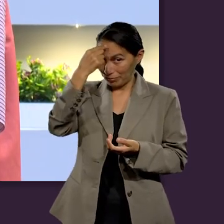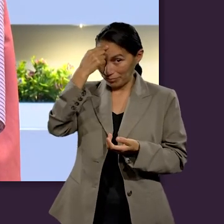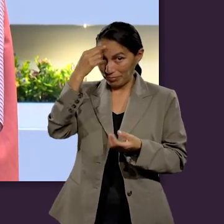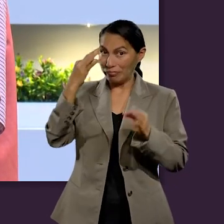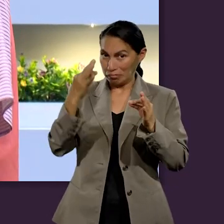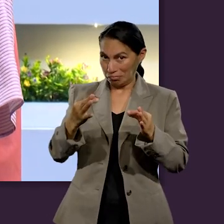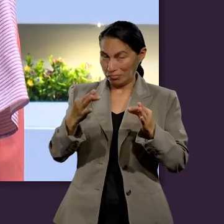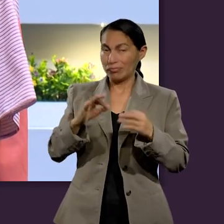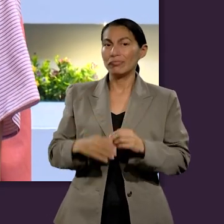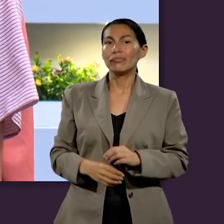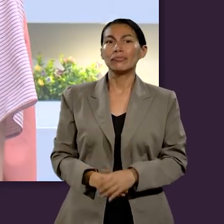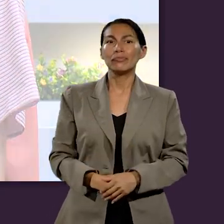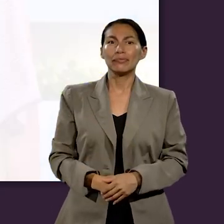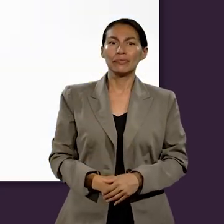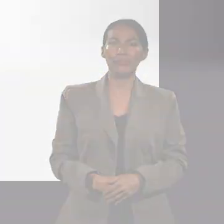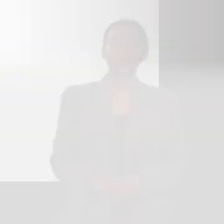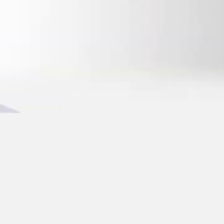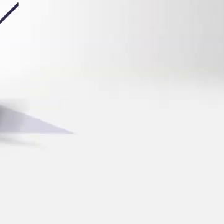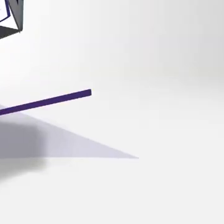sea a vuestras conciencias.